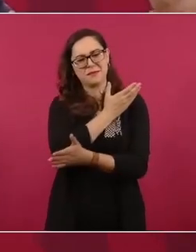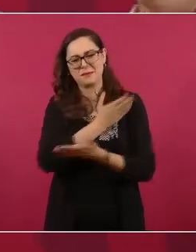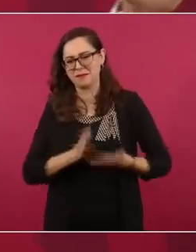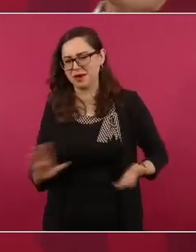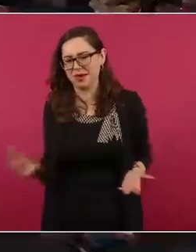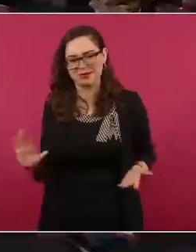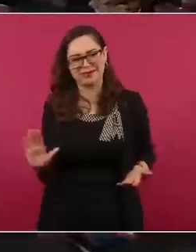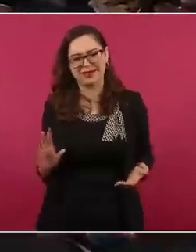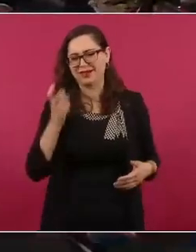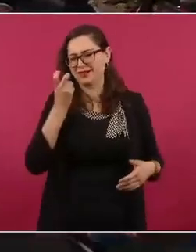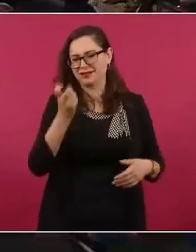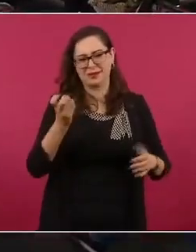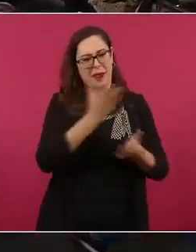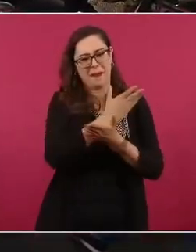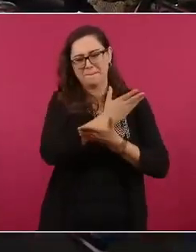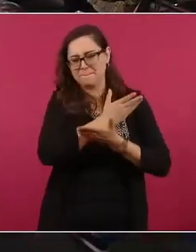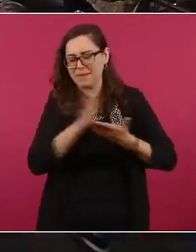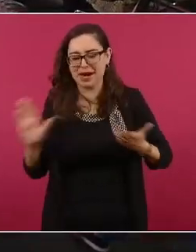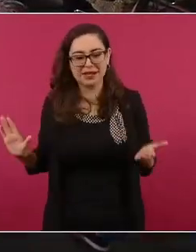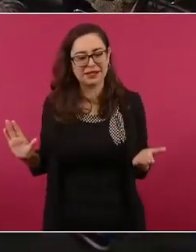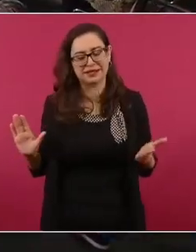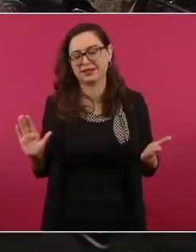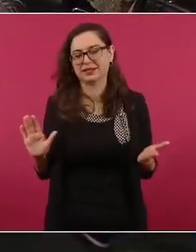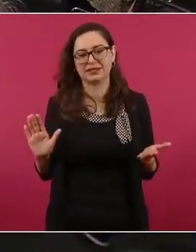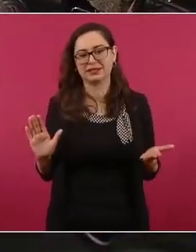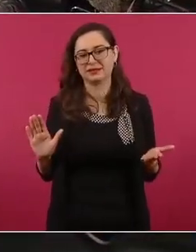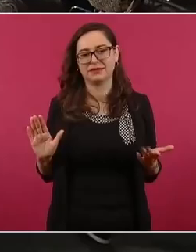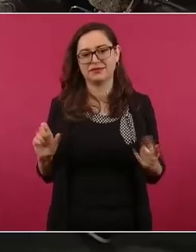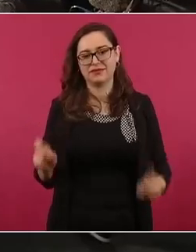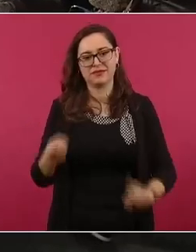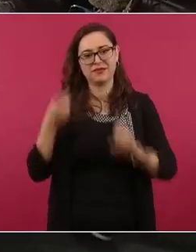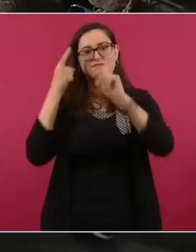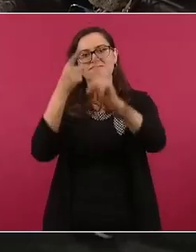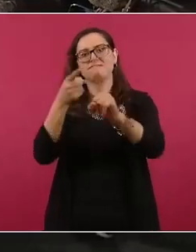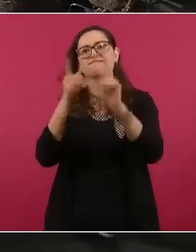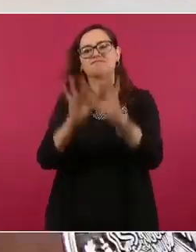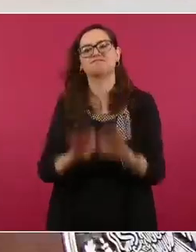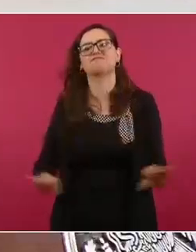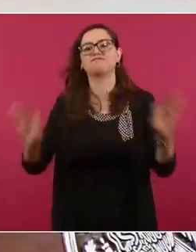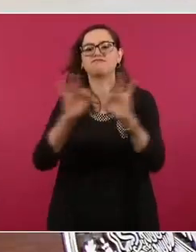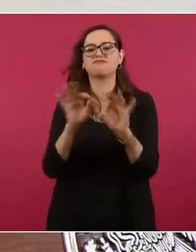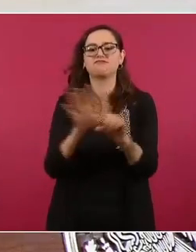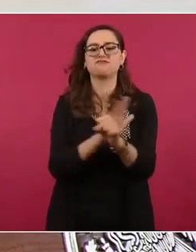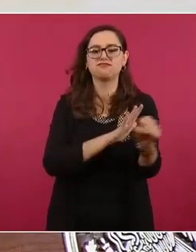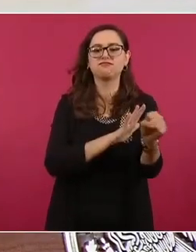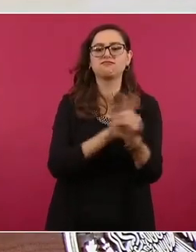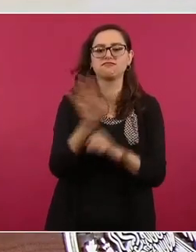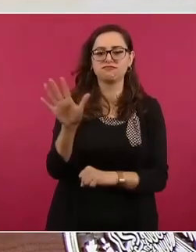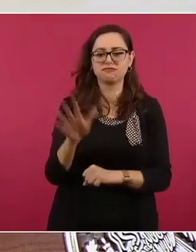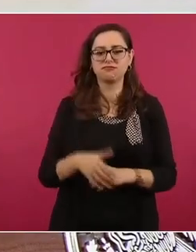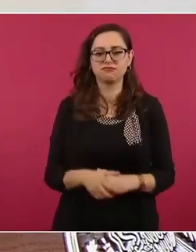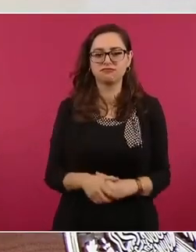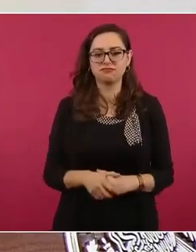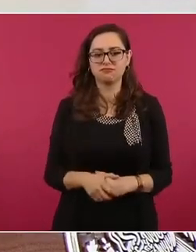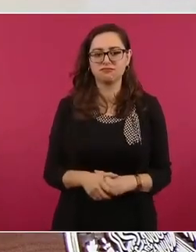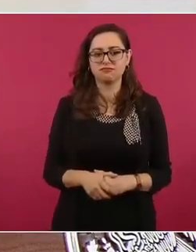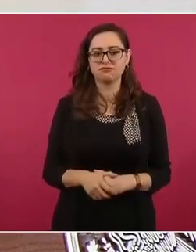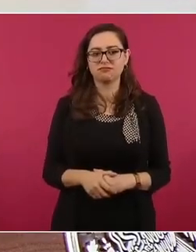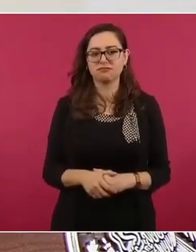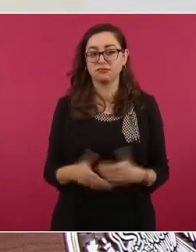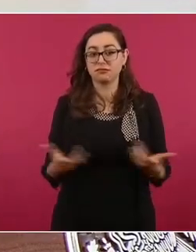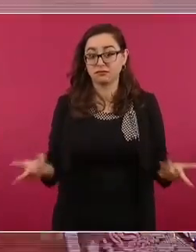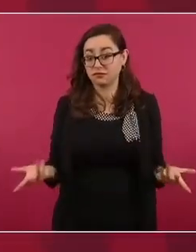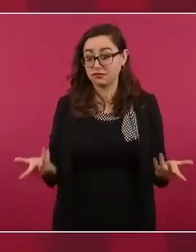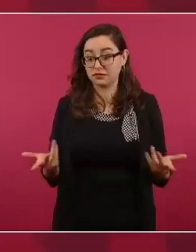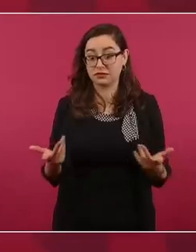es el que podamos juntos